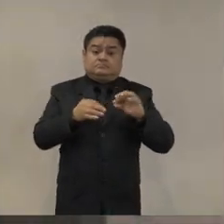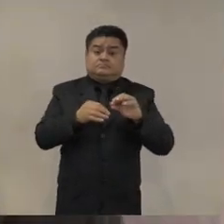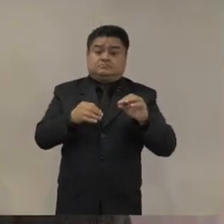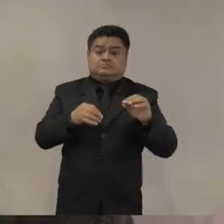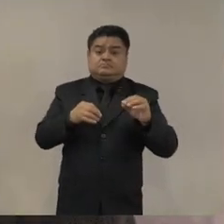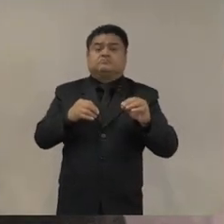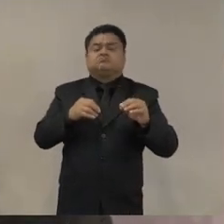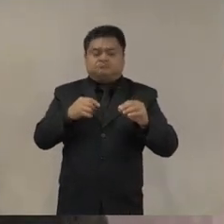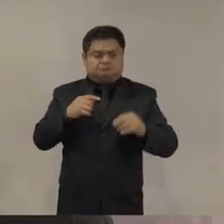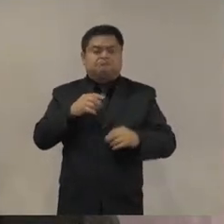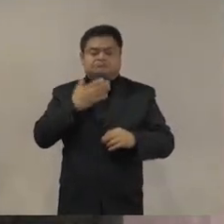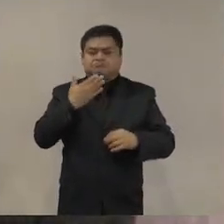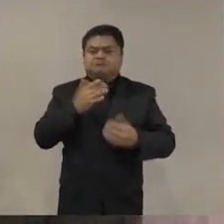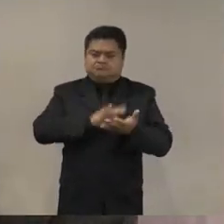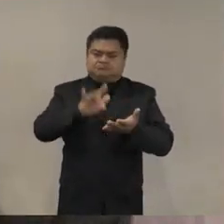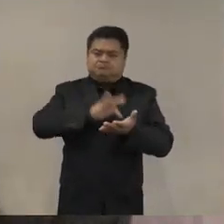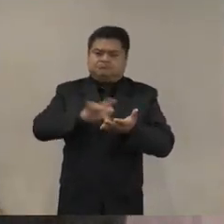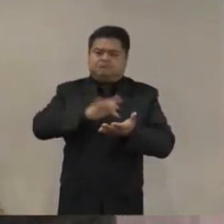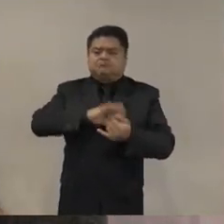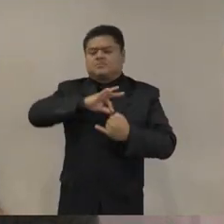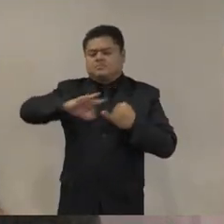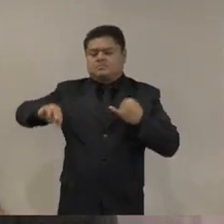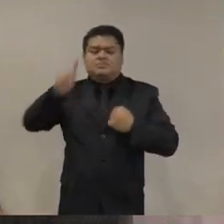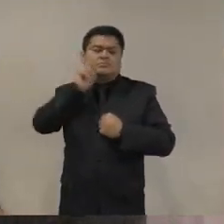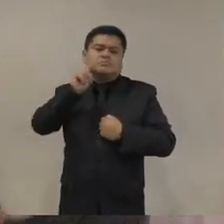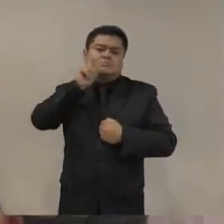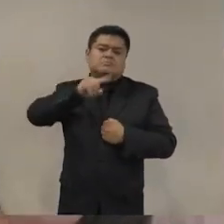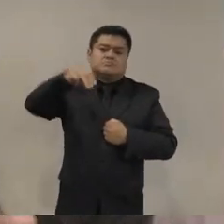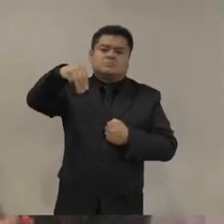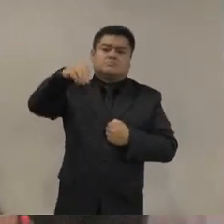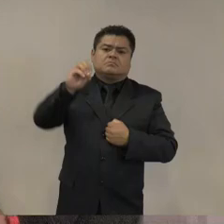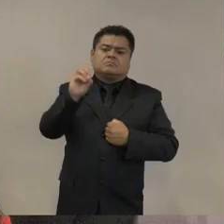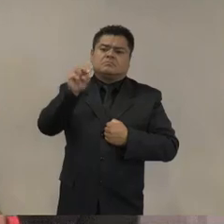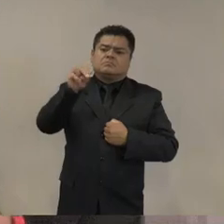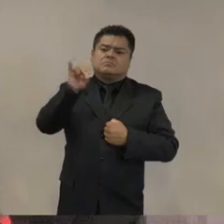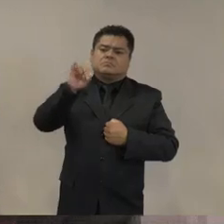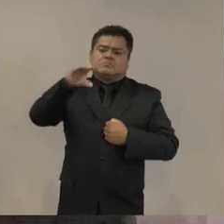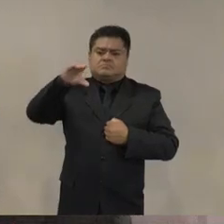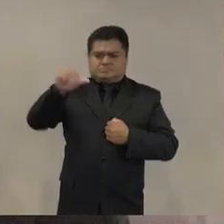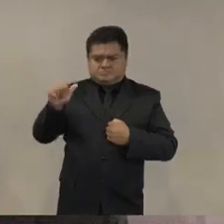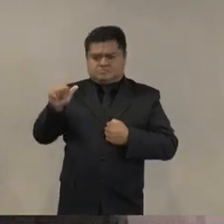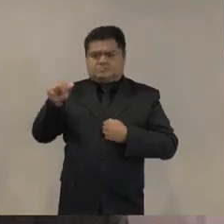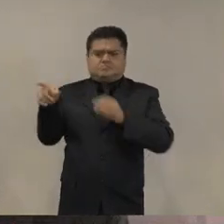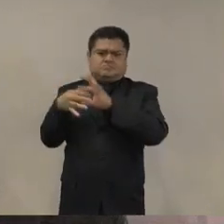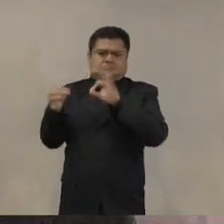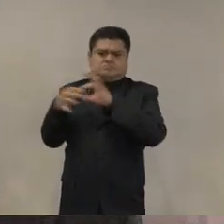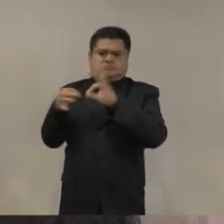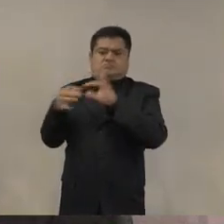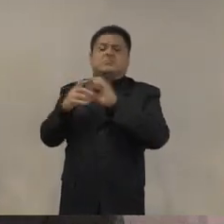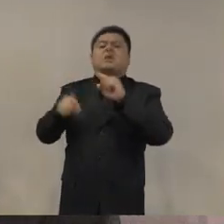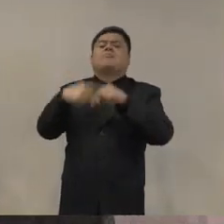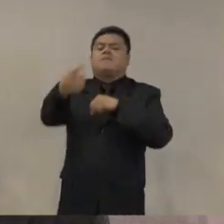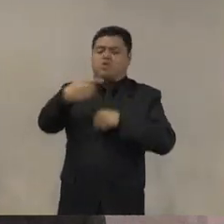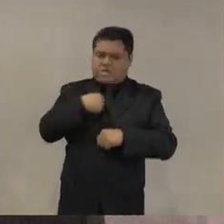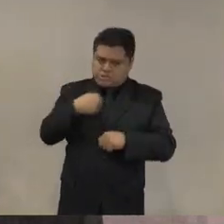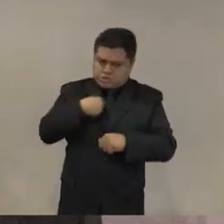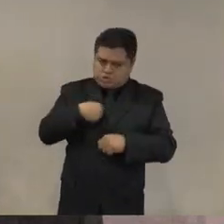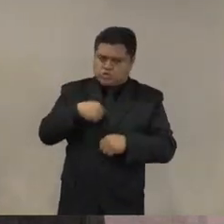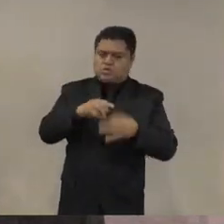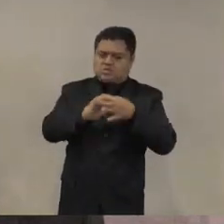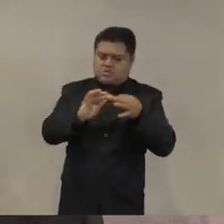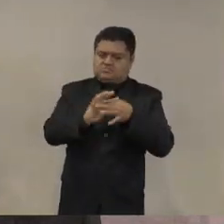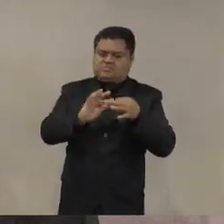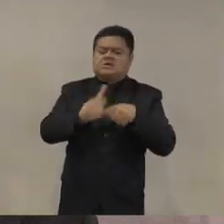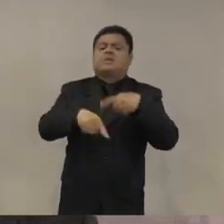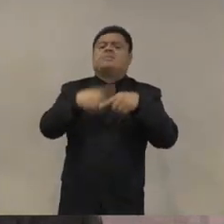vamos contigo Mónica y luego haré ahí un serie de comentarios para que podamos tener una segunda ronda y les pedía por supuesto a quienes